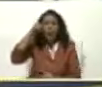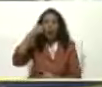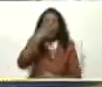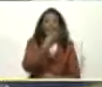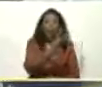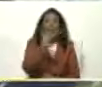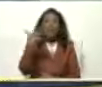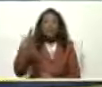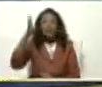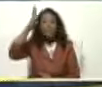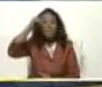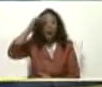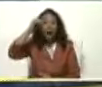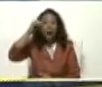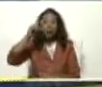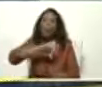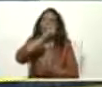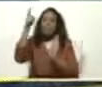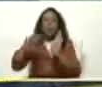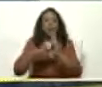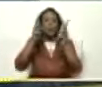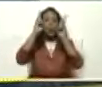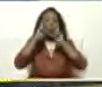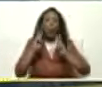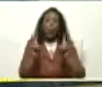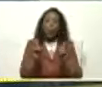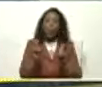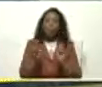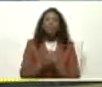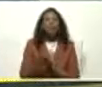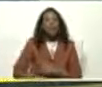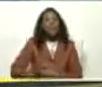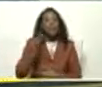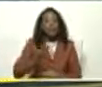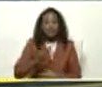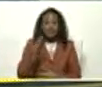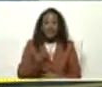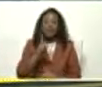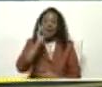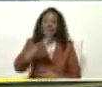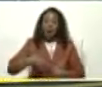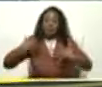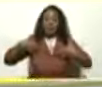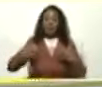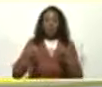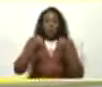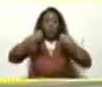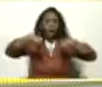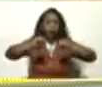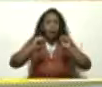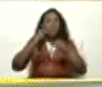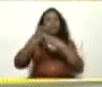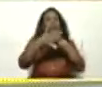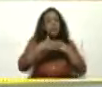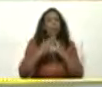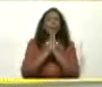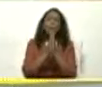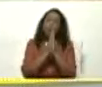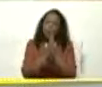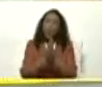45 baños Recuperados Bueno Si la prioridad Es fisioterapia Lo han dicho todos